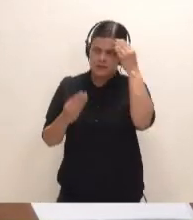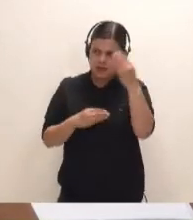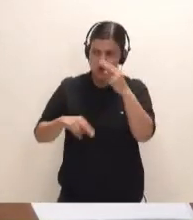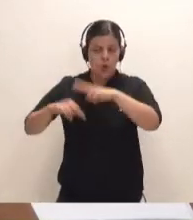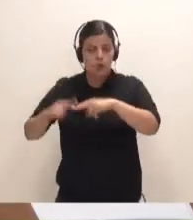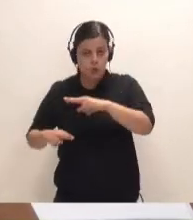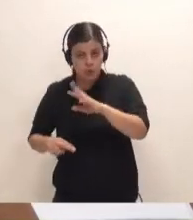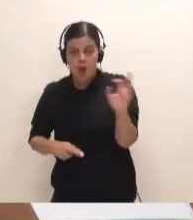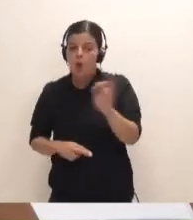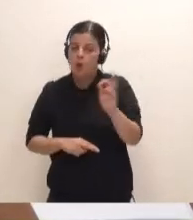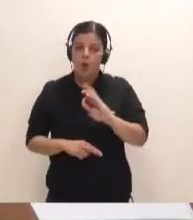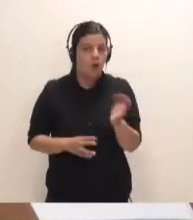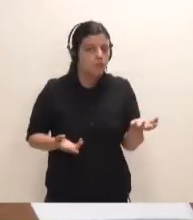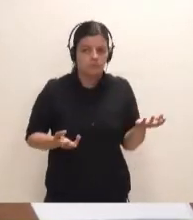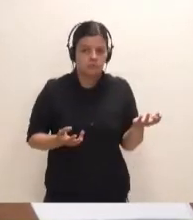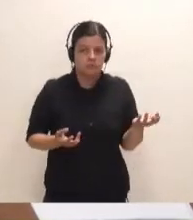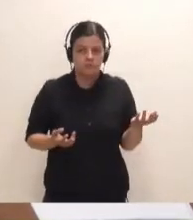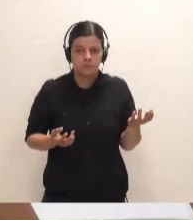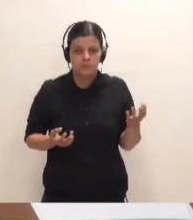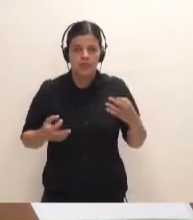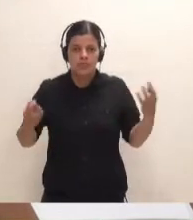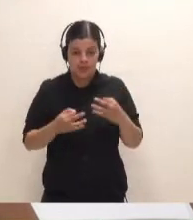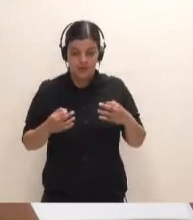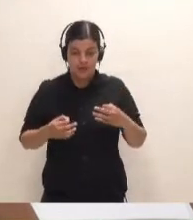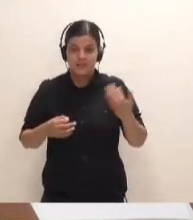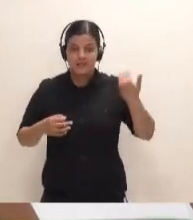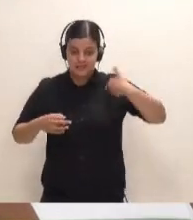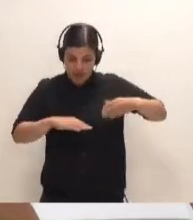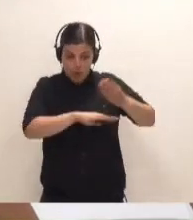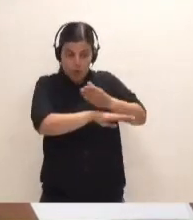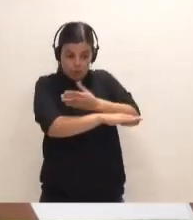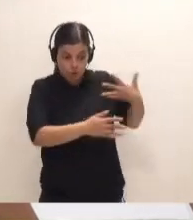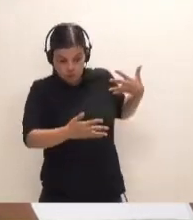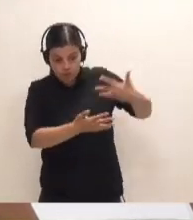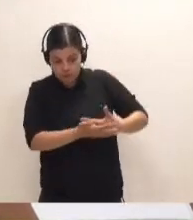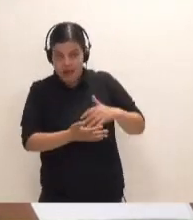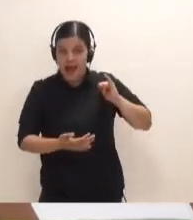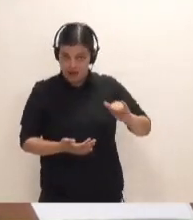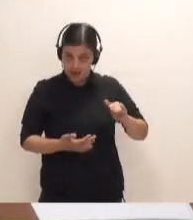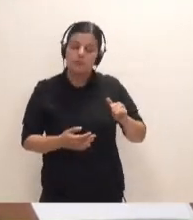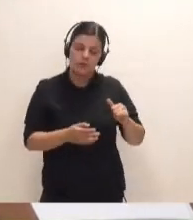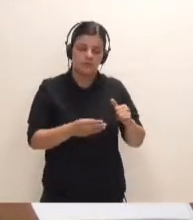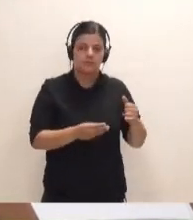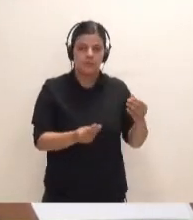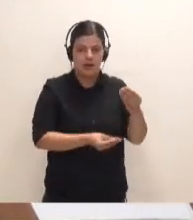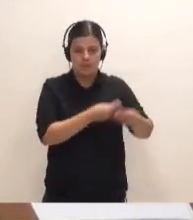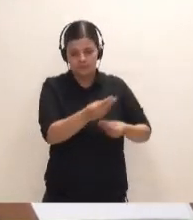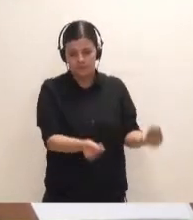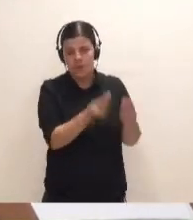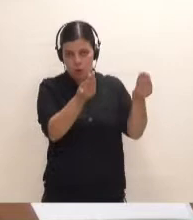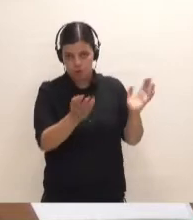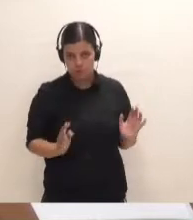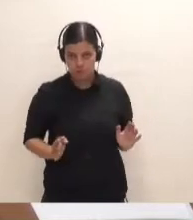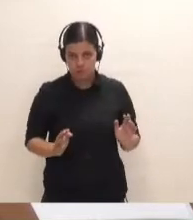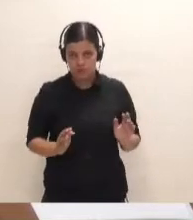la alternativa debiera ser alguna de las instalaciones que se han construido en estos últimos años. Aparece la